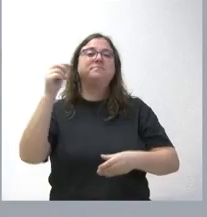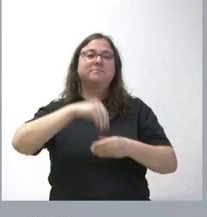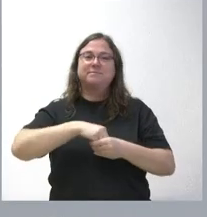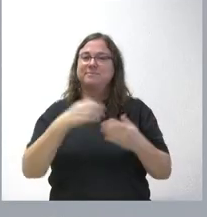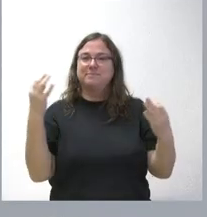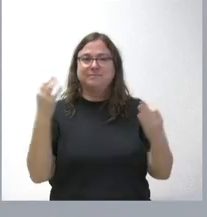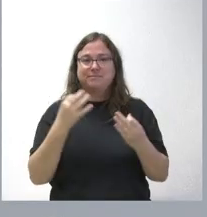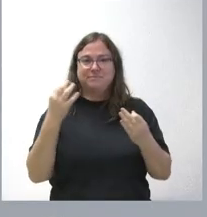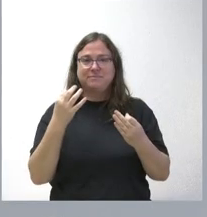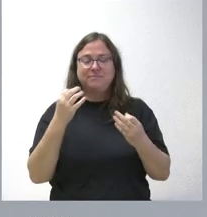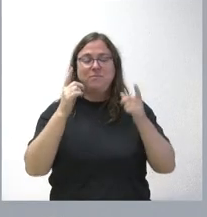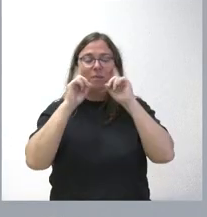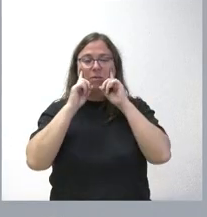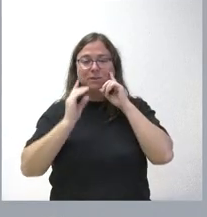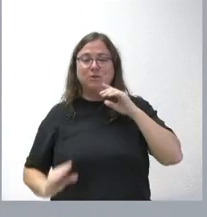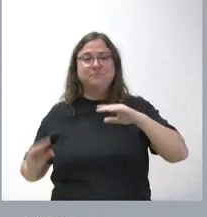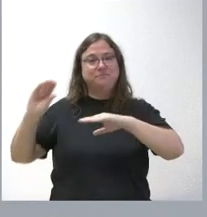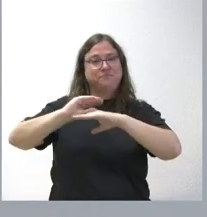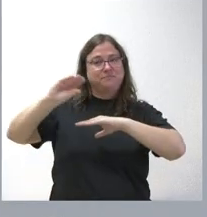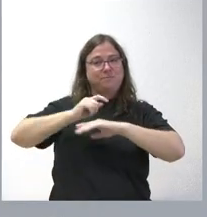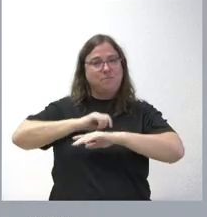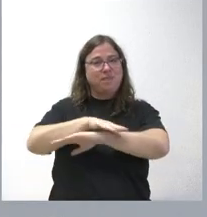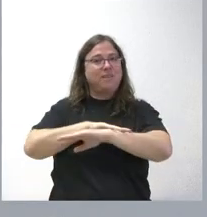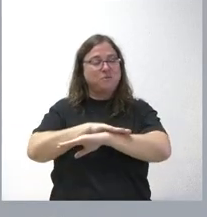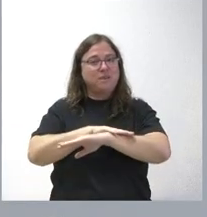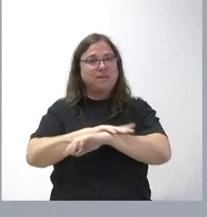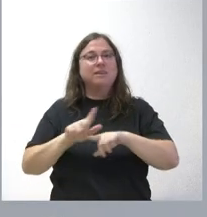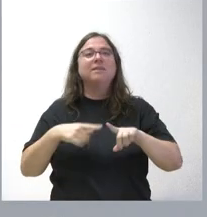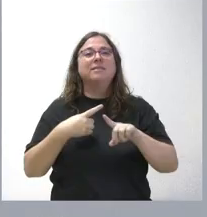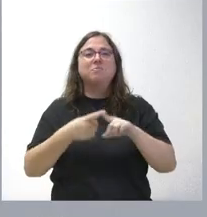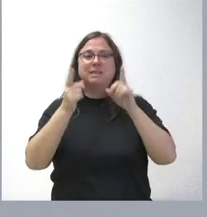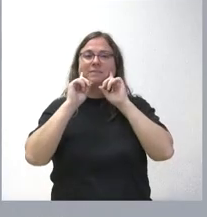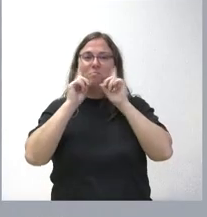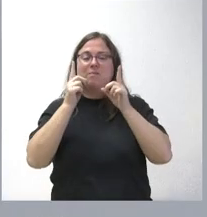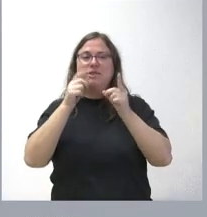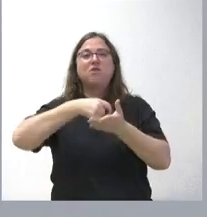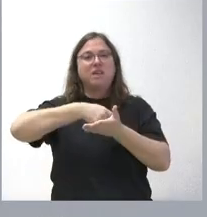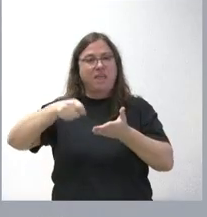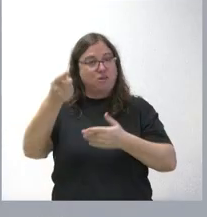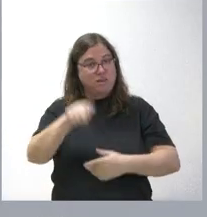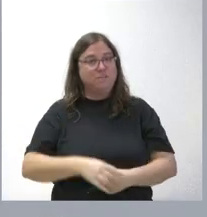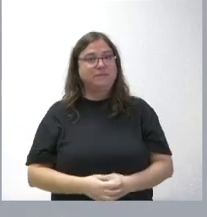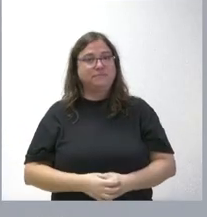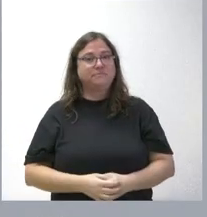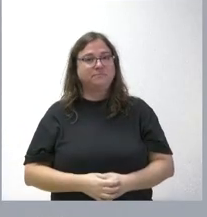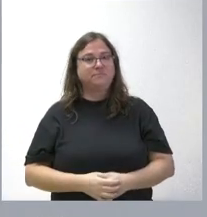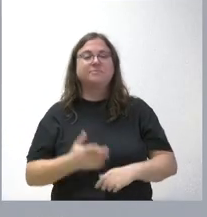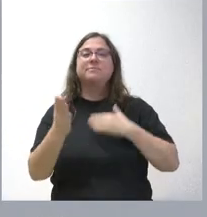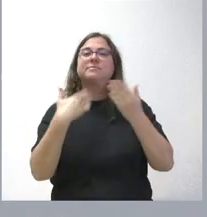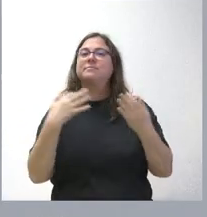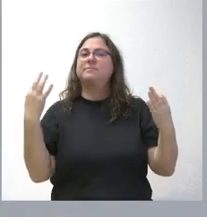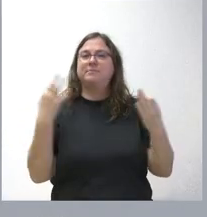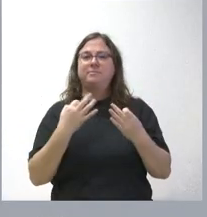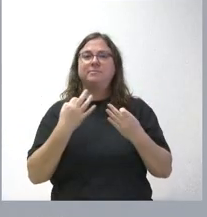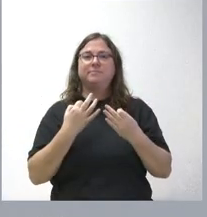previsión de entregas a cuenta ofrecida por el Gobierno y la previsión de liquidación. ¿De qué estamos hablando ahora?